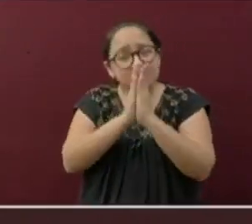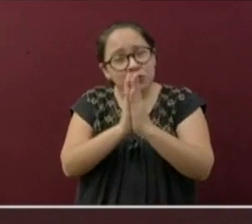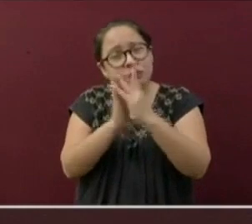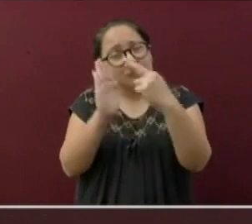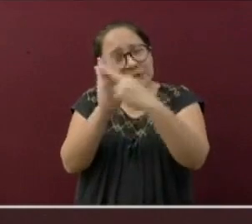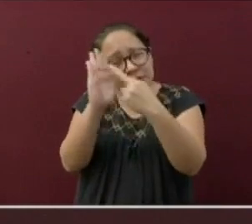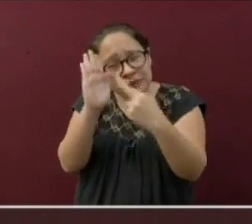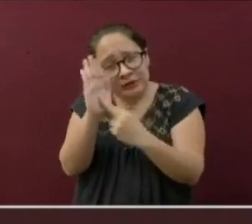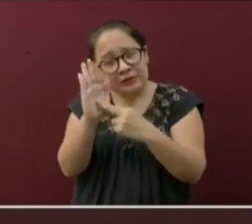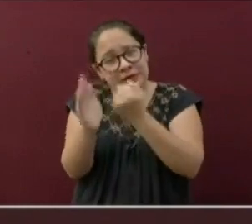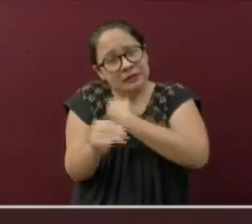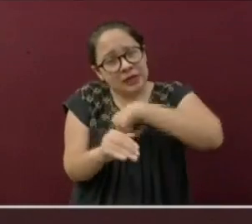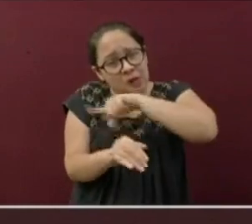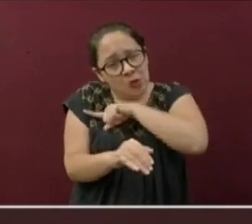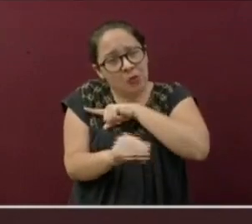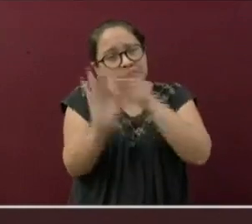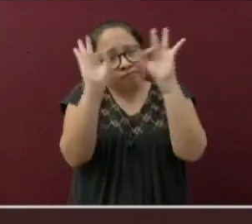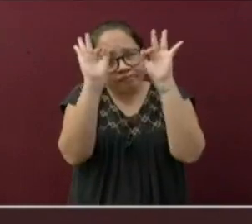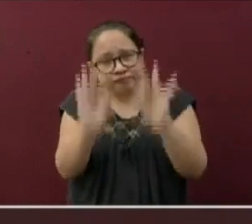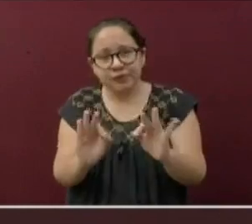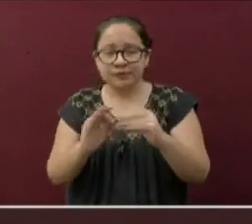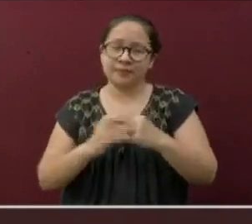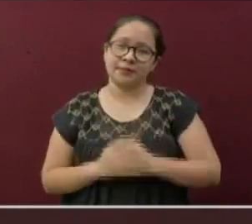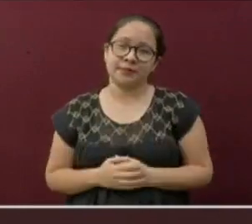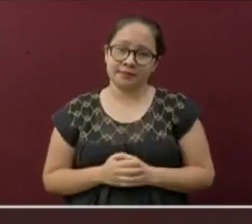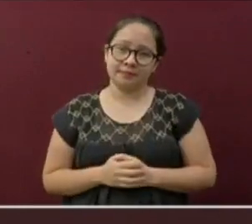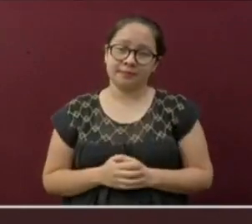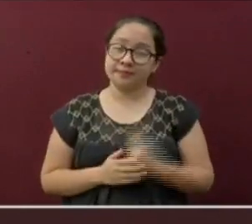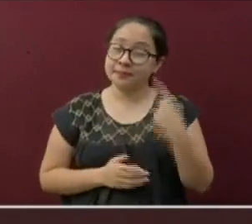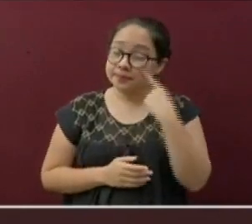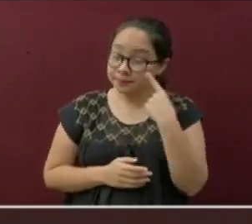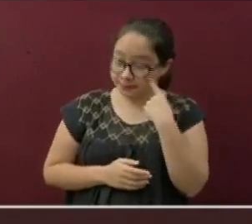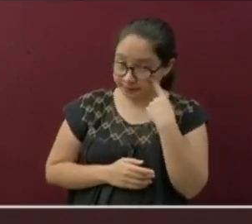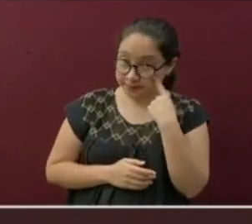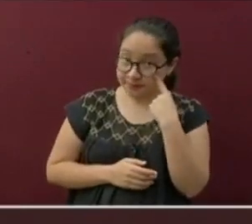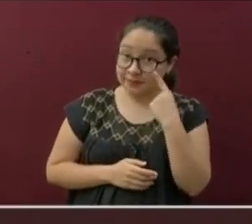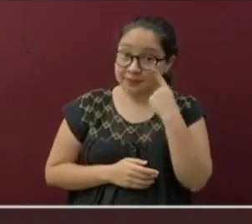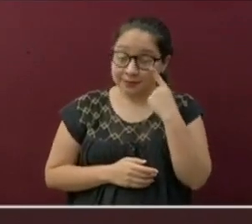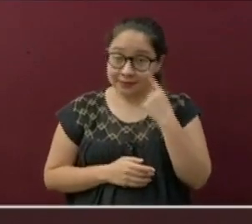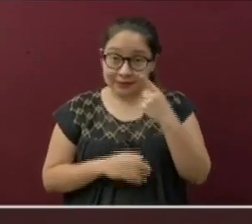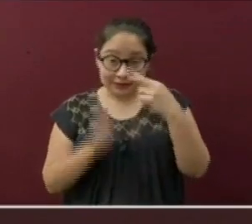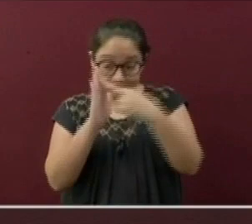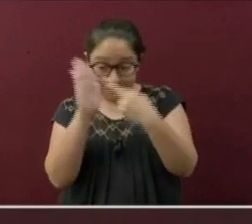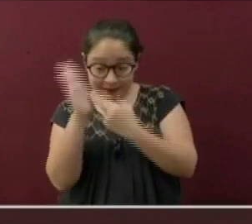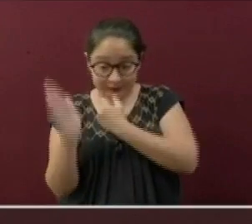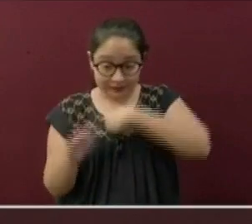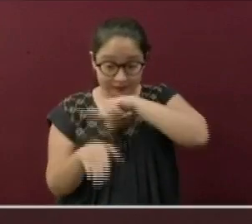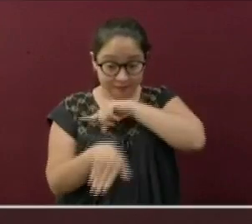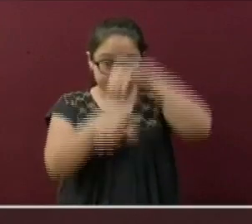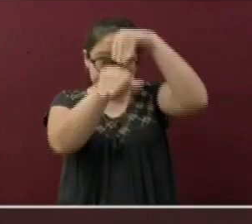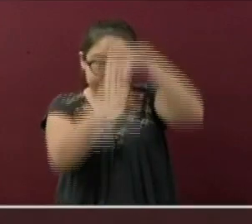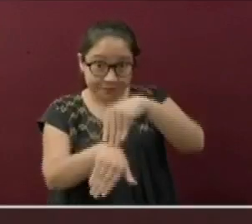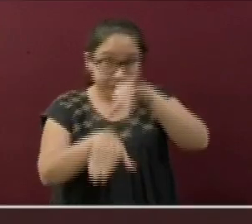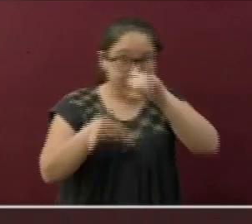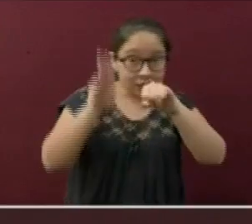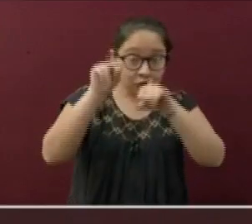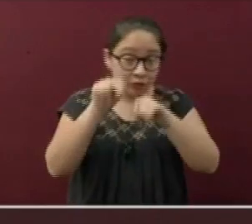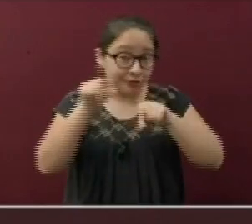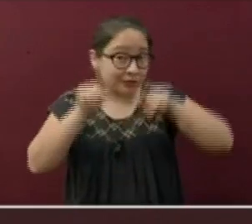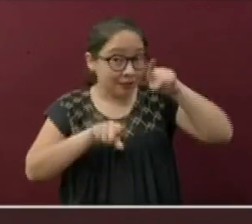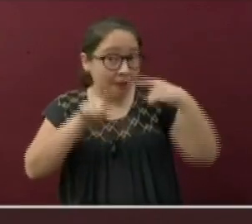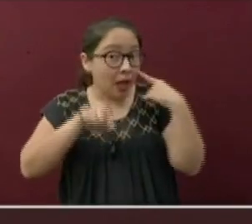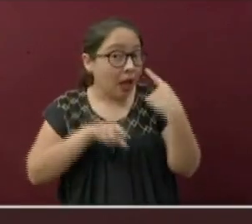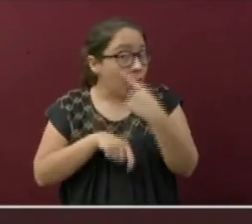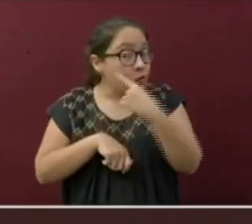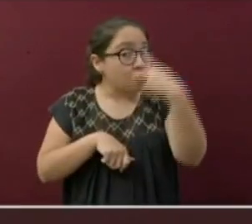la letra las medidas de protección sanitaria. Miren ustedes, de eso depende de que no se propague